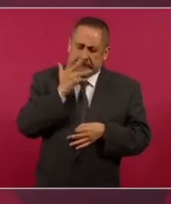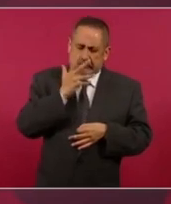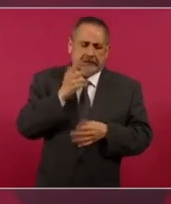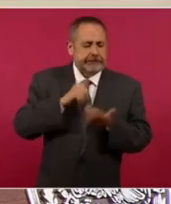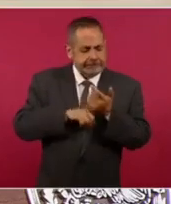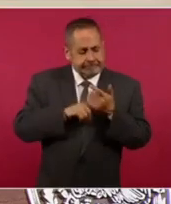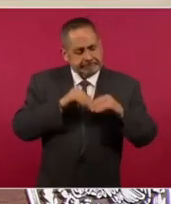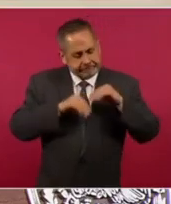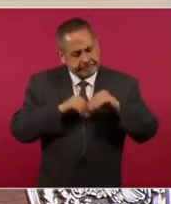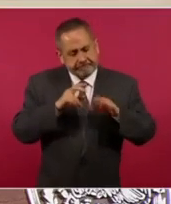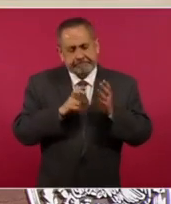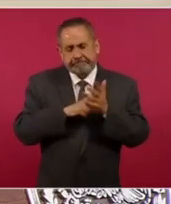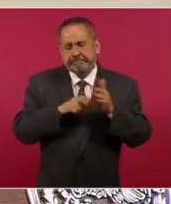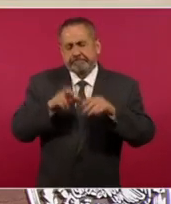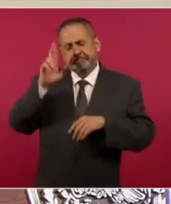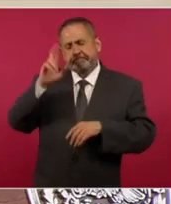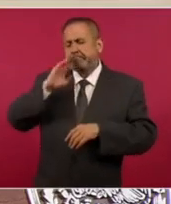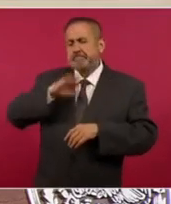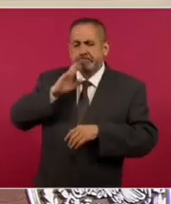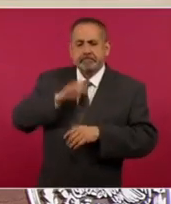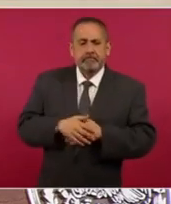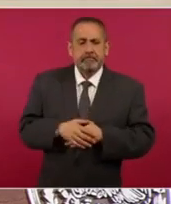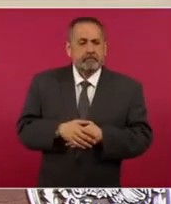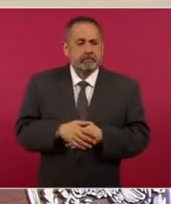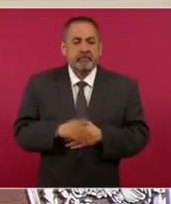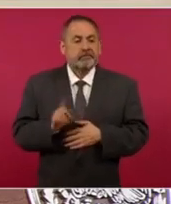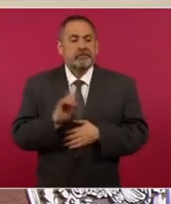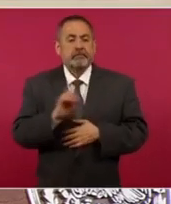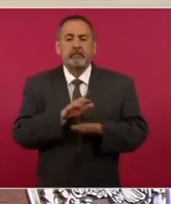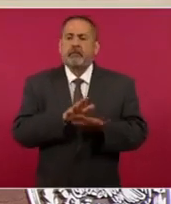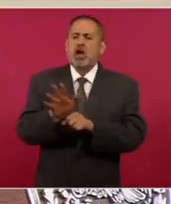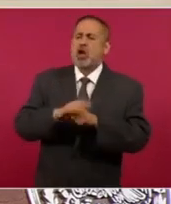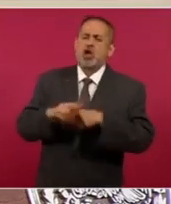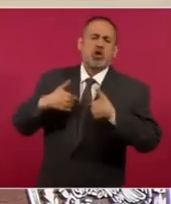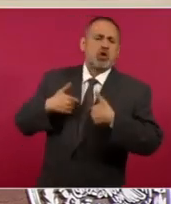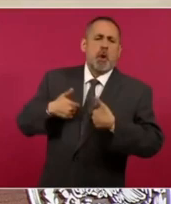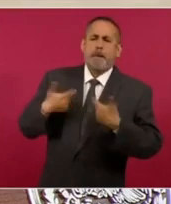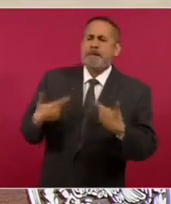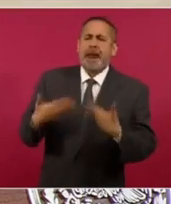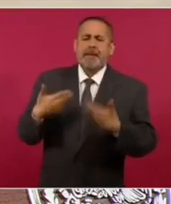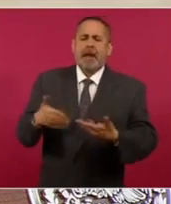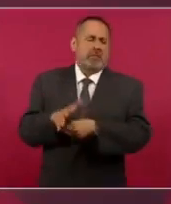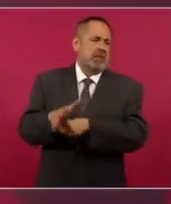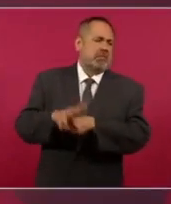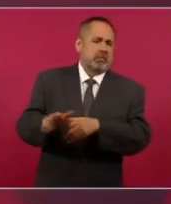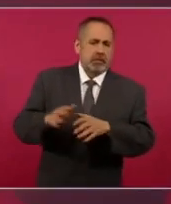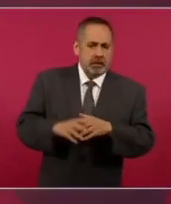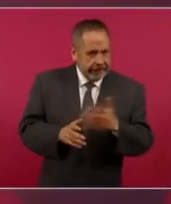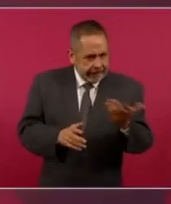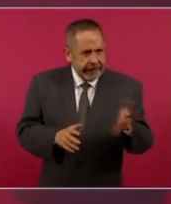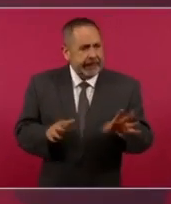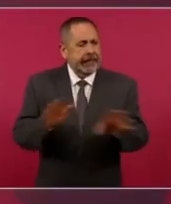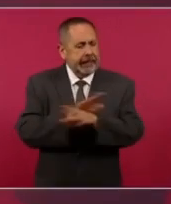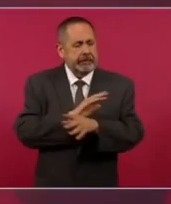¿por qué la autocomplacencia? ¿por qué no rectificar?